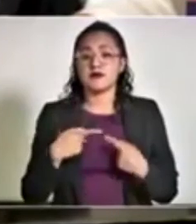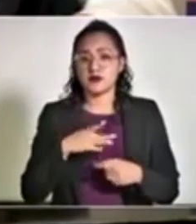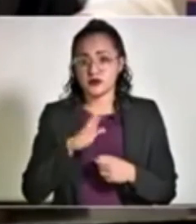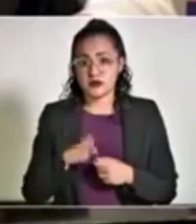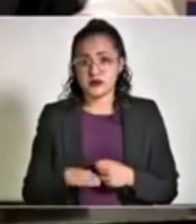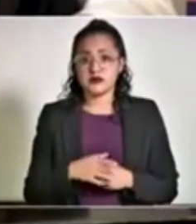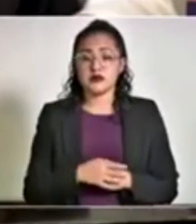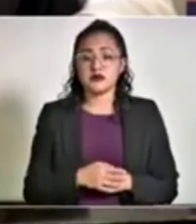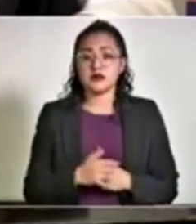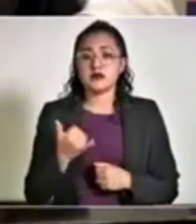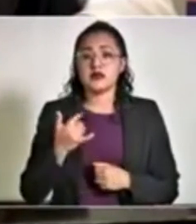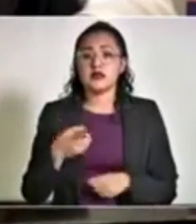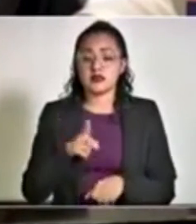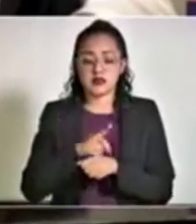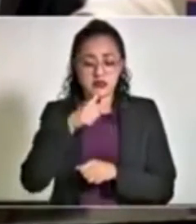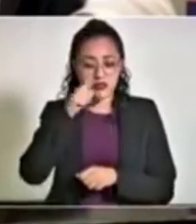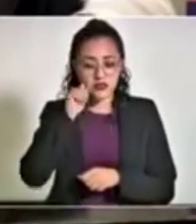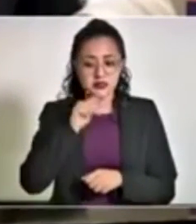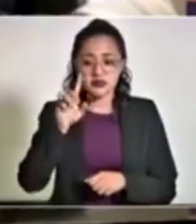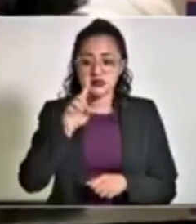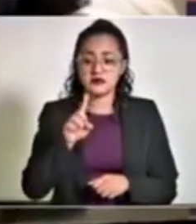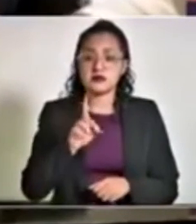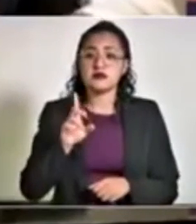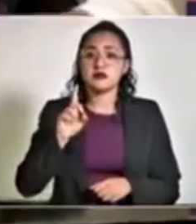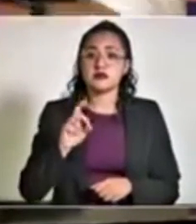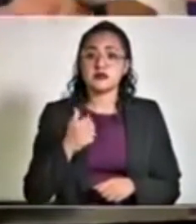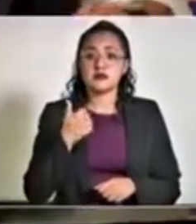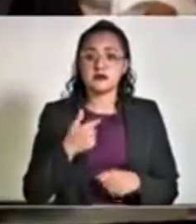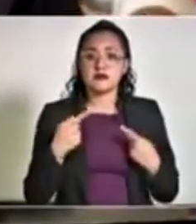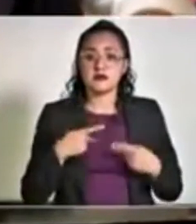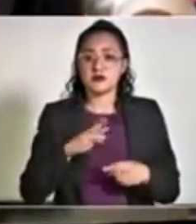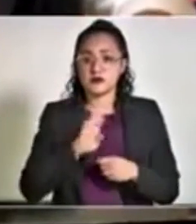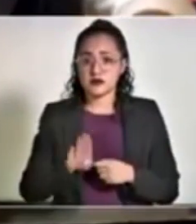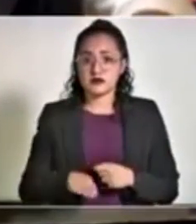Y el día de ayer, domingo, 36 defunciones.